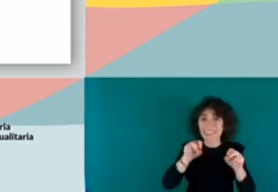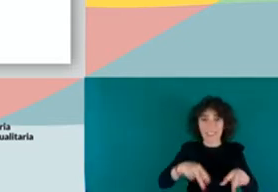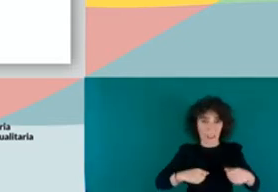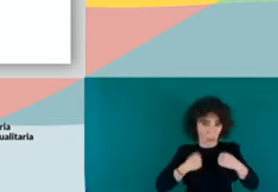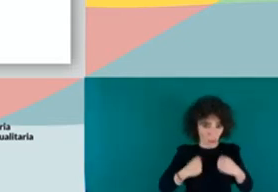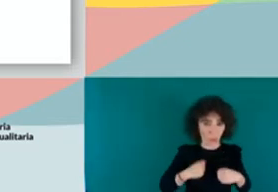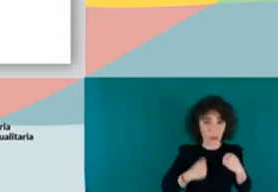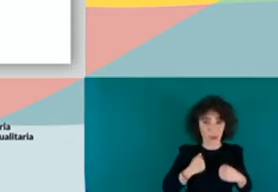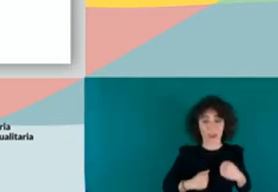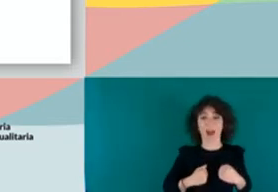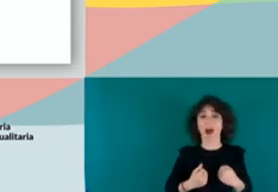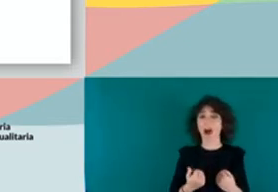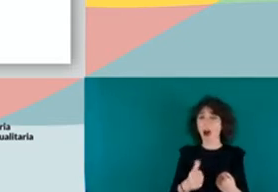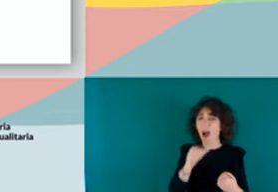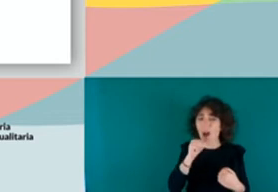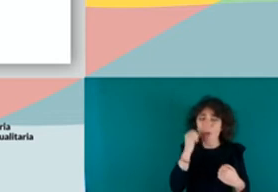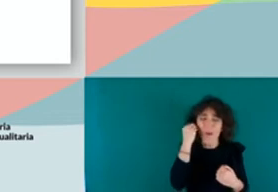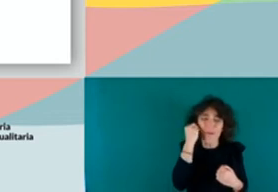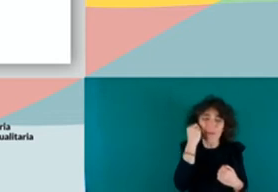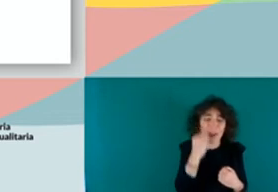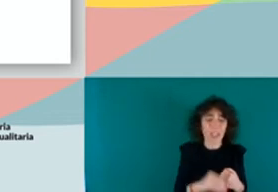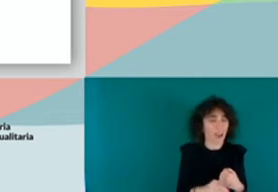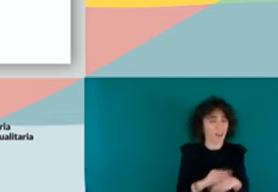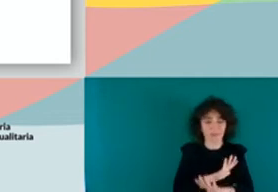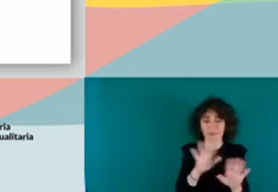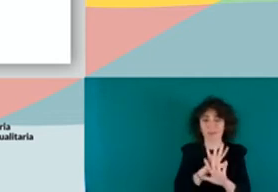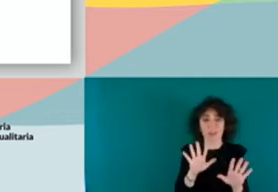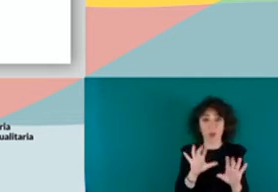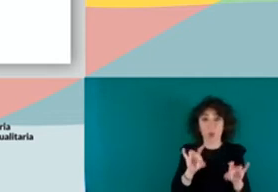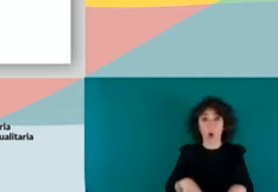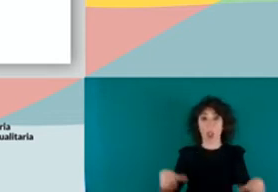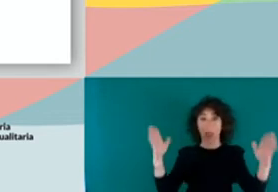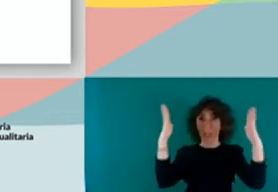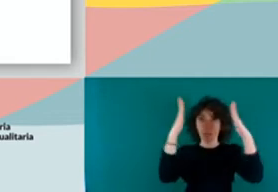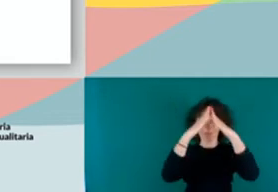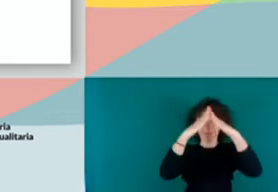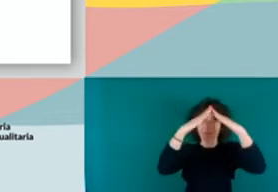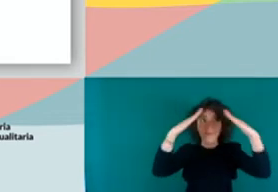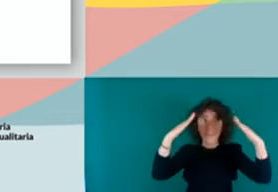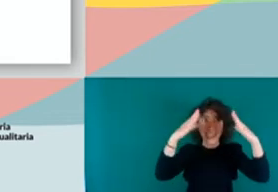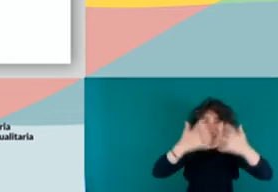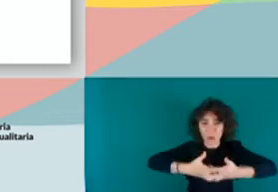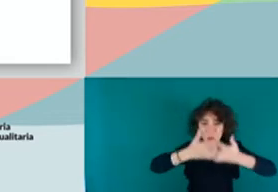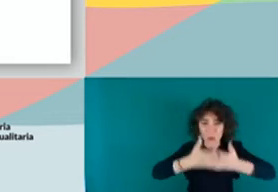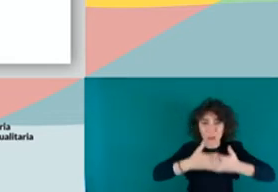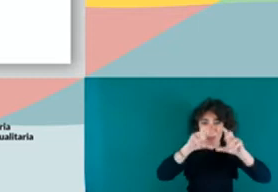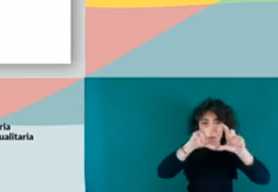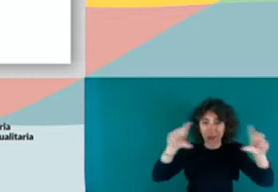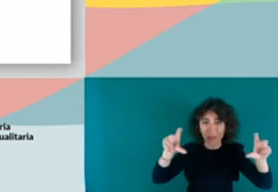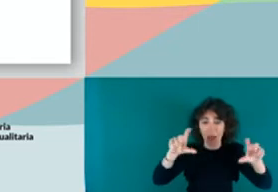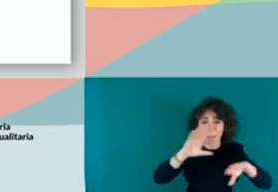agua fría, bueno, en fin, lo que es estar en una nave industrial que no está para acoger a personas.